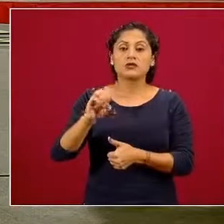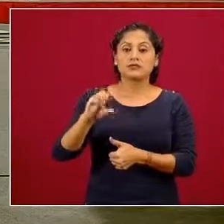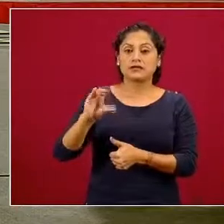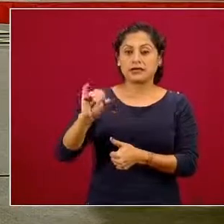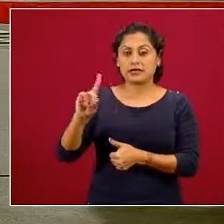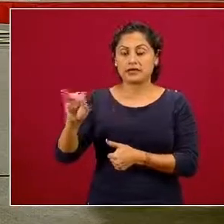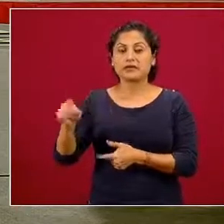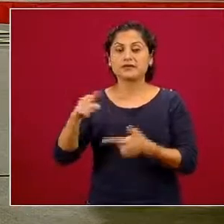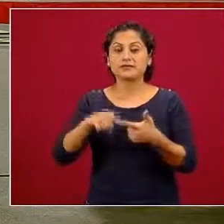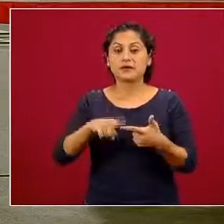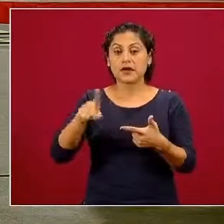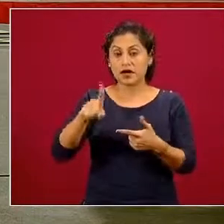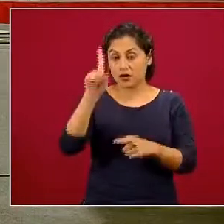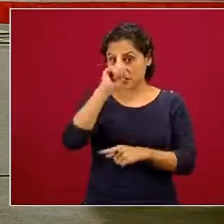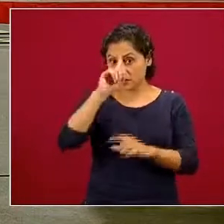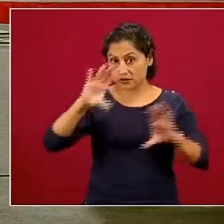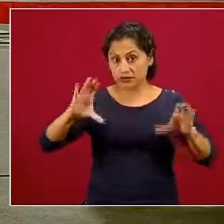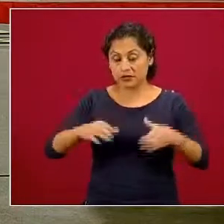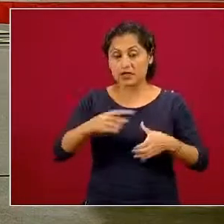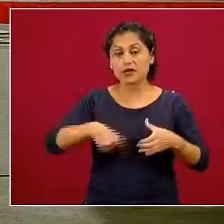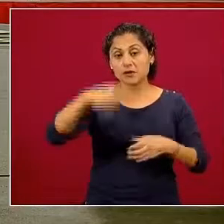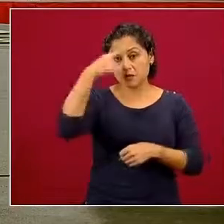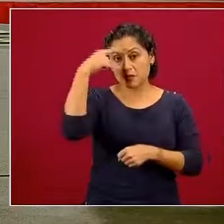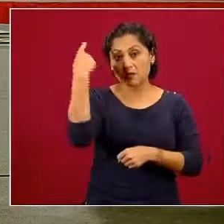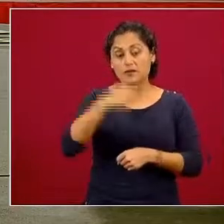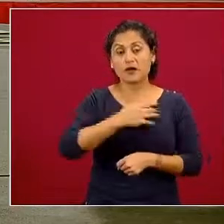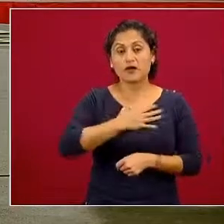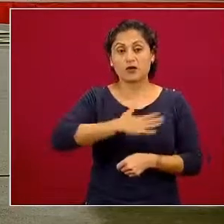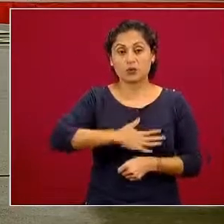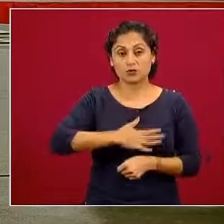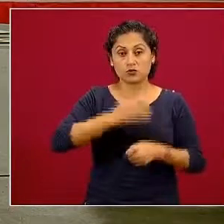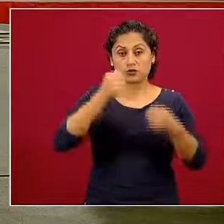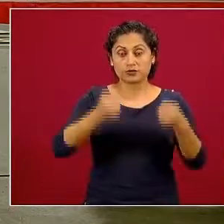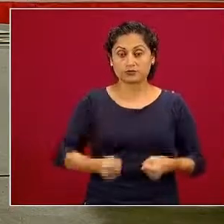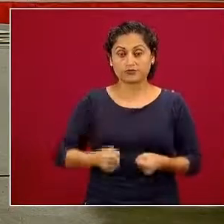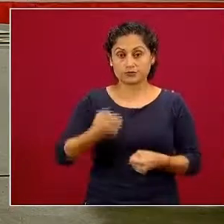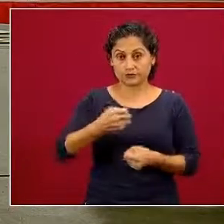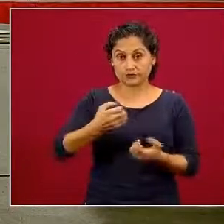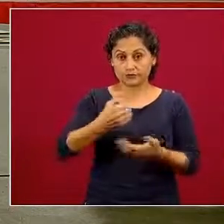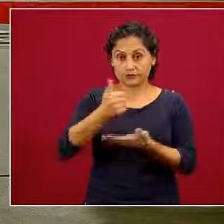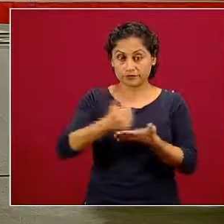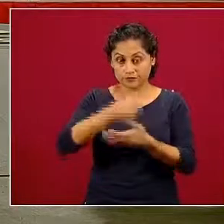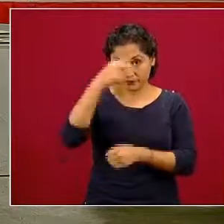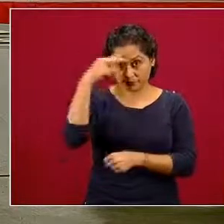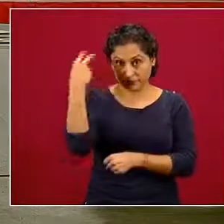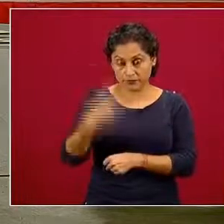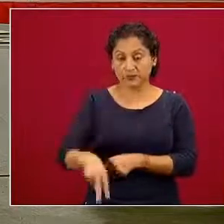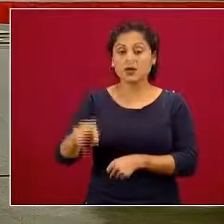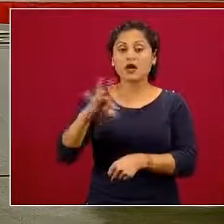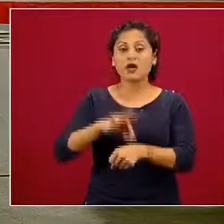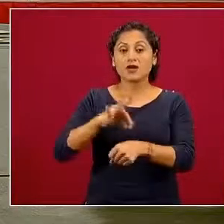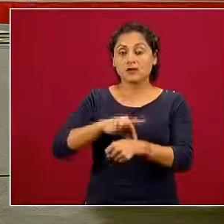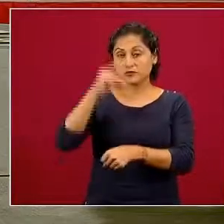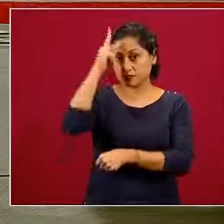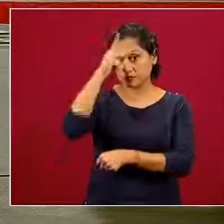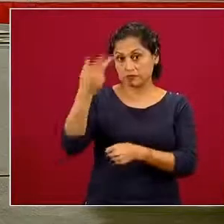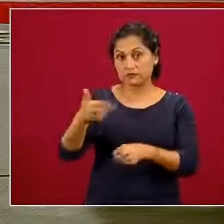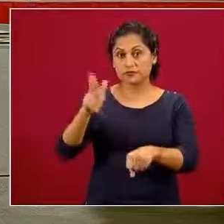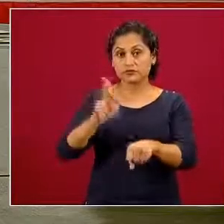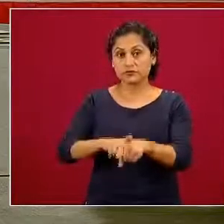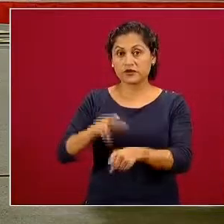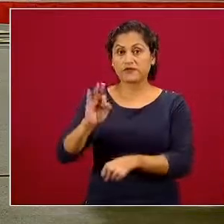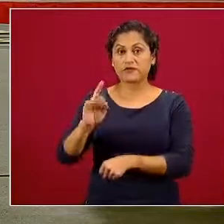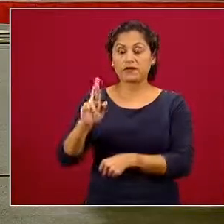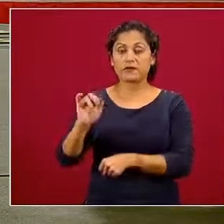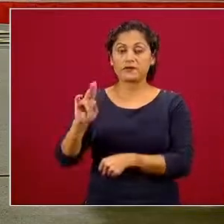el Consejo Ciudadano para la Seguridad y Justicia de la Ciudad de México, el Hospital Psiquiátrico Fray Bernardino Álvarez, el Hospital